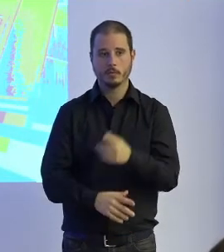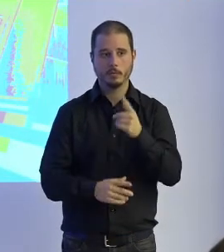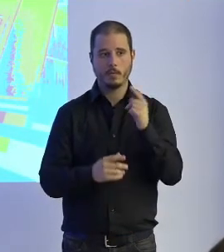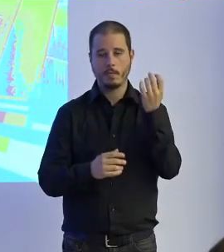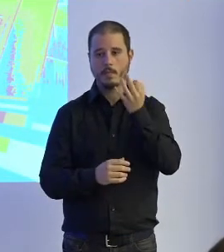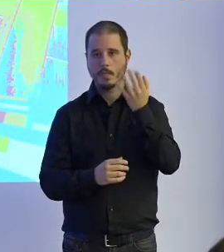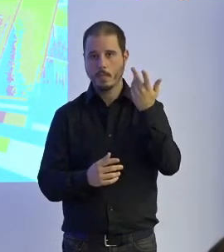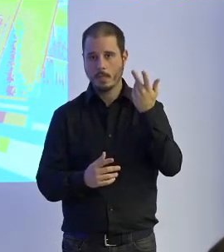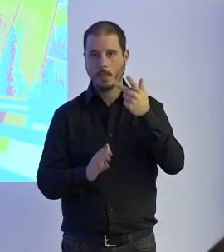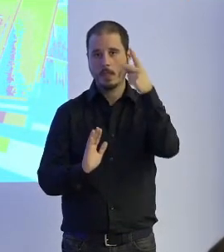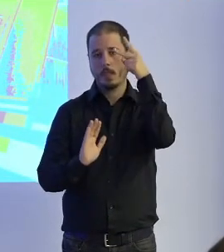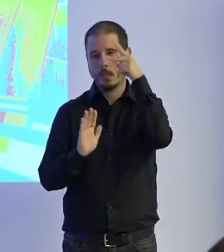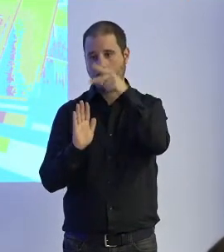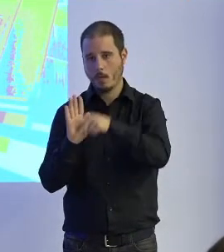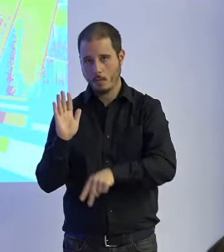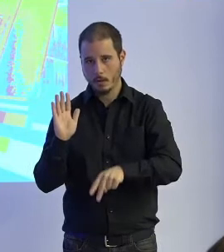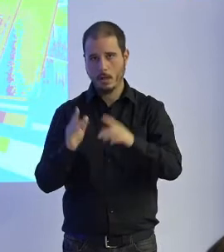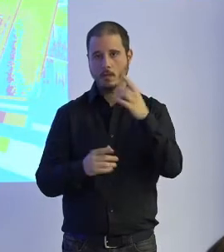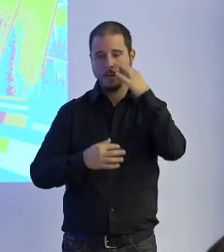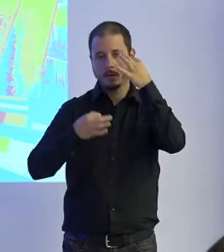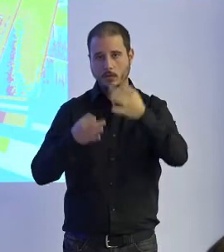bajo sometida a unas regulaciones en cuanto a seguridad